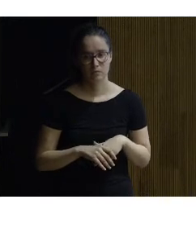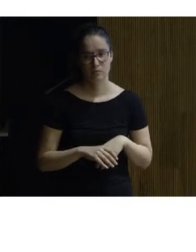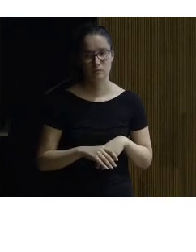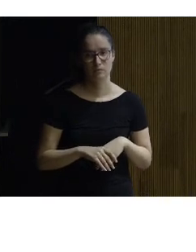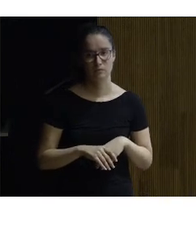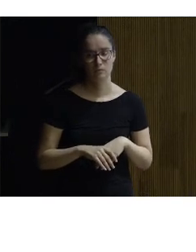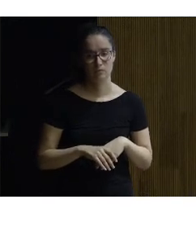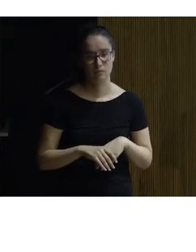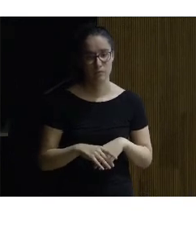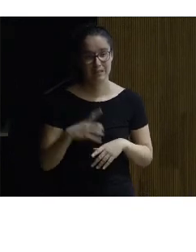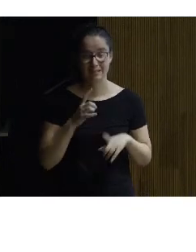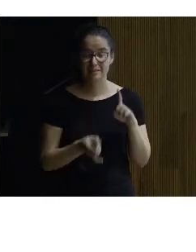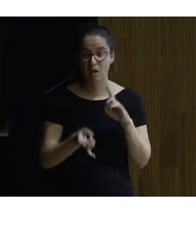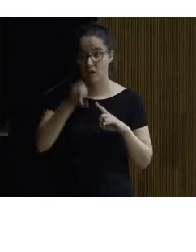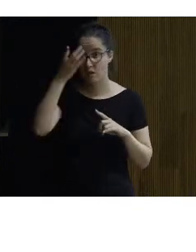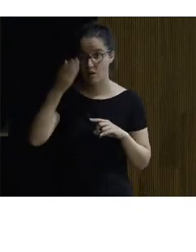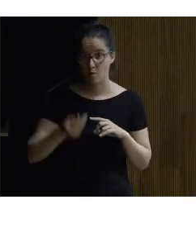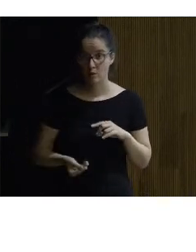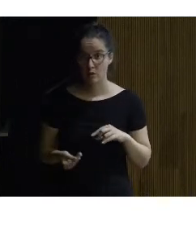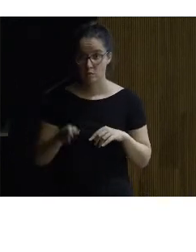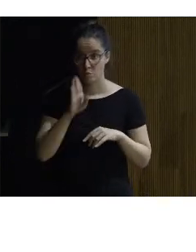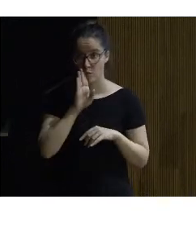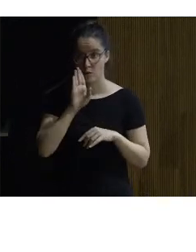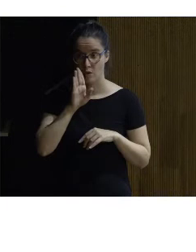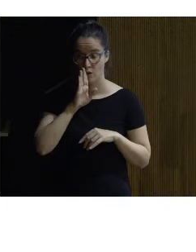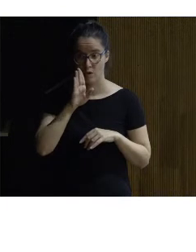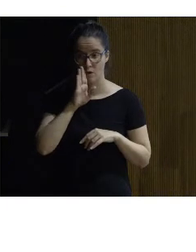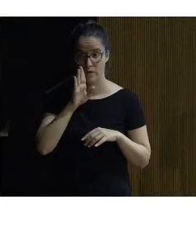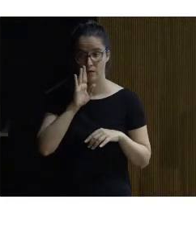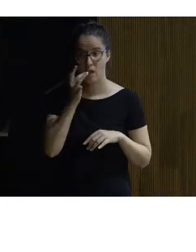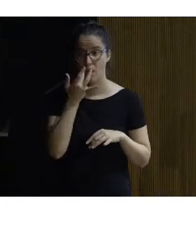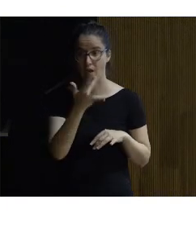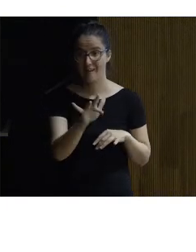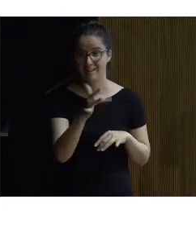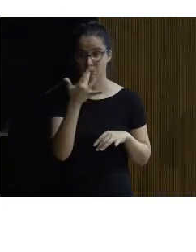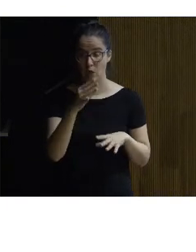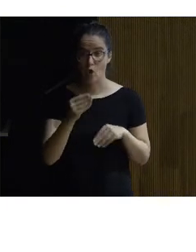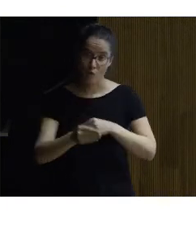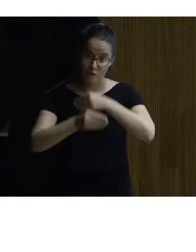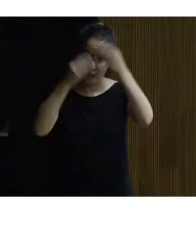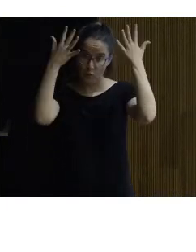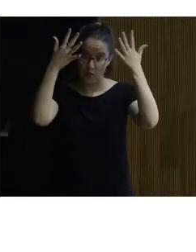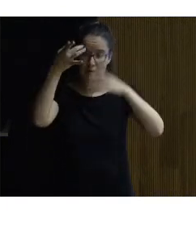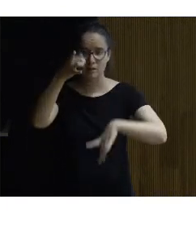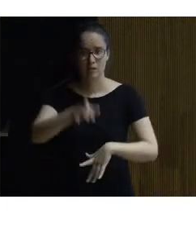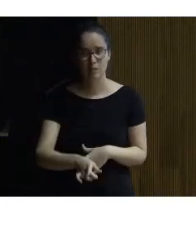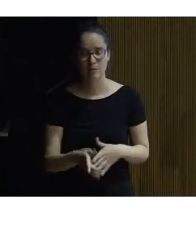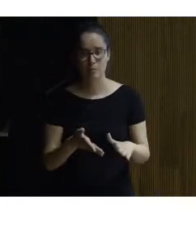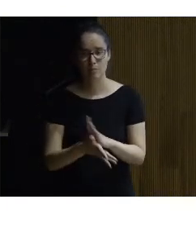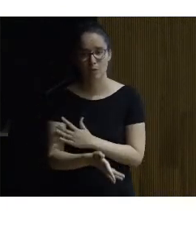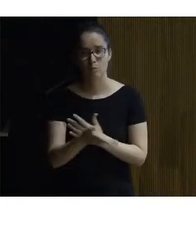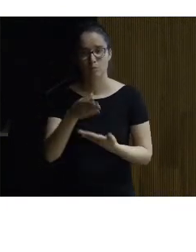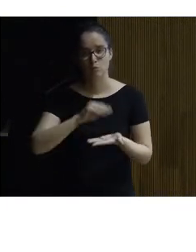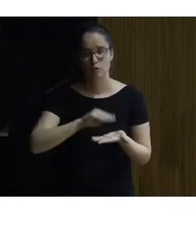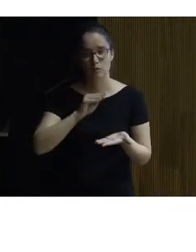esa idea de espejo o de virtualidad también hace que muchas decisiones